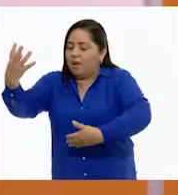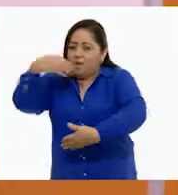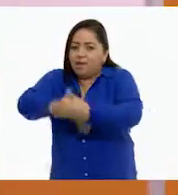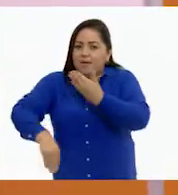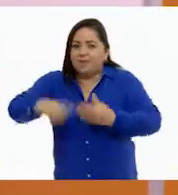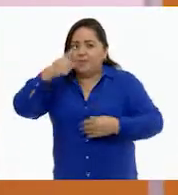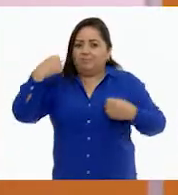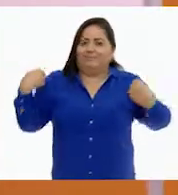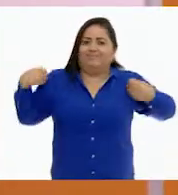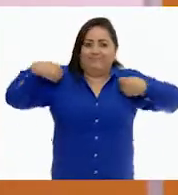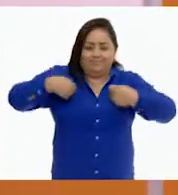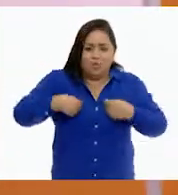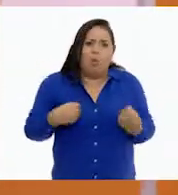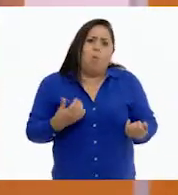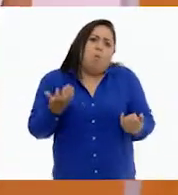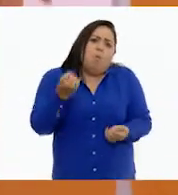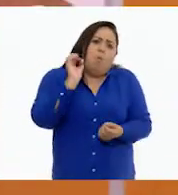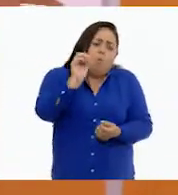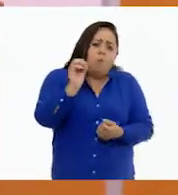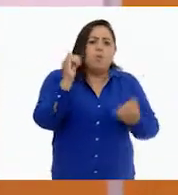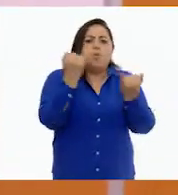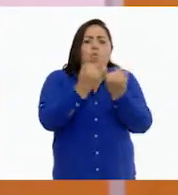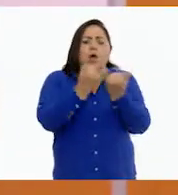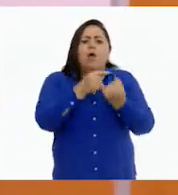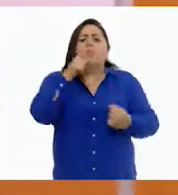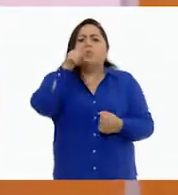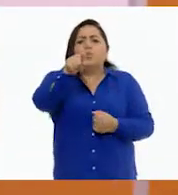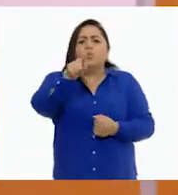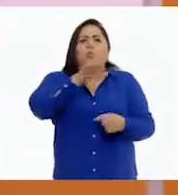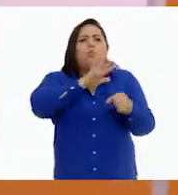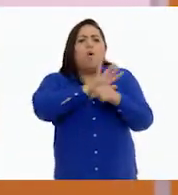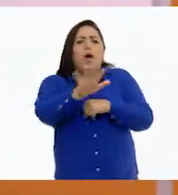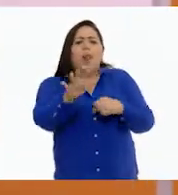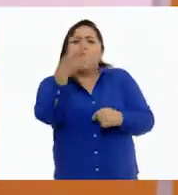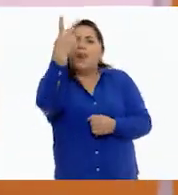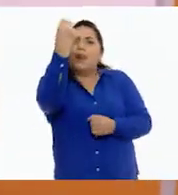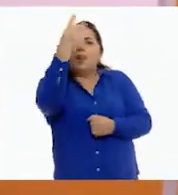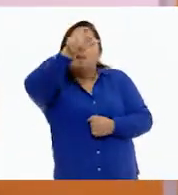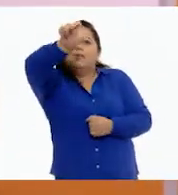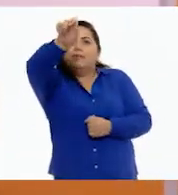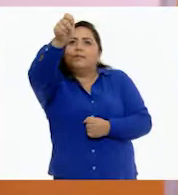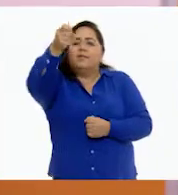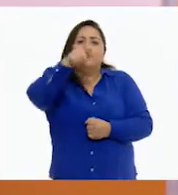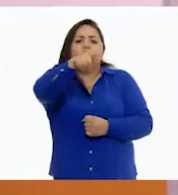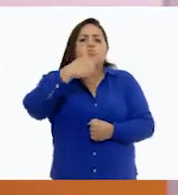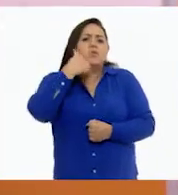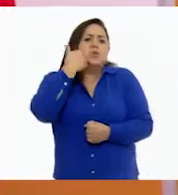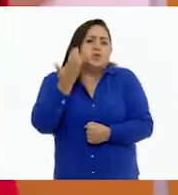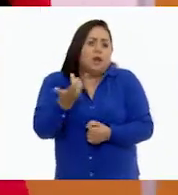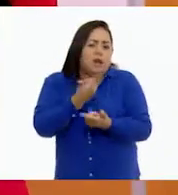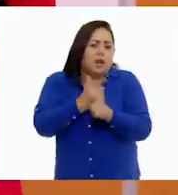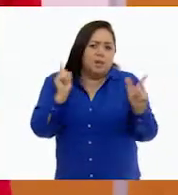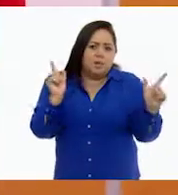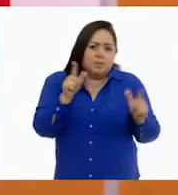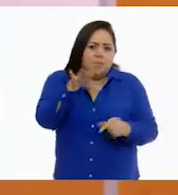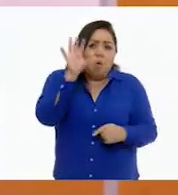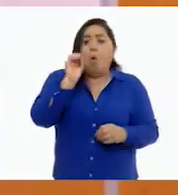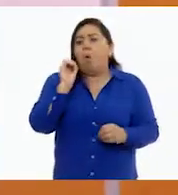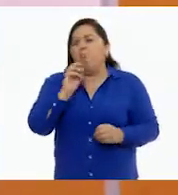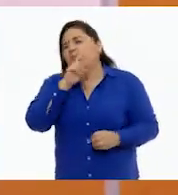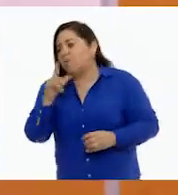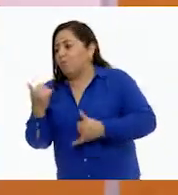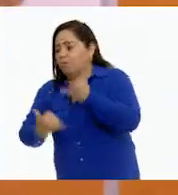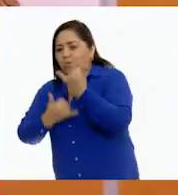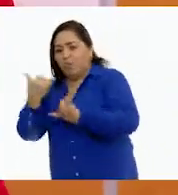preparar tu mochila. También cuando decides qué programa de televisión vas a ver o si vas a elegir mejor jugar.